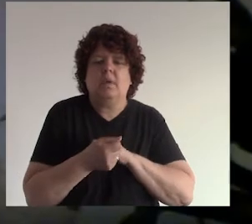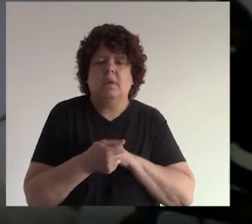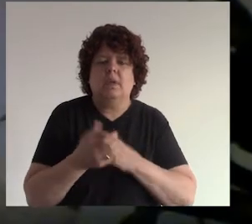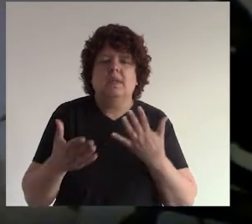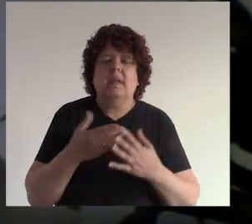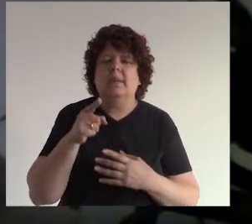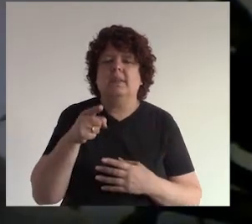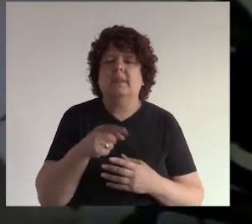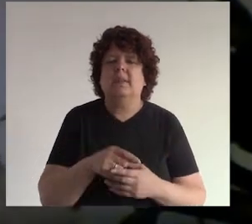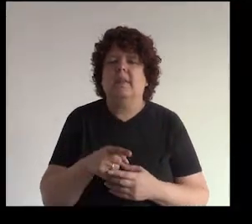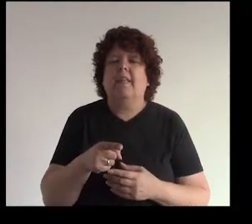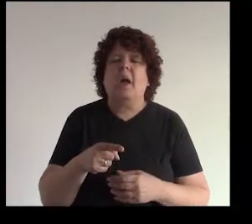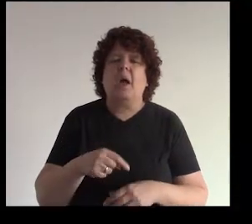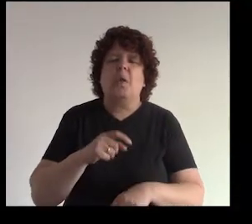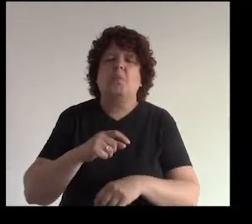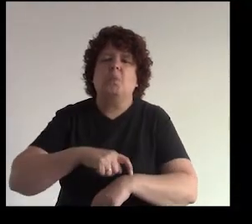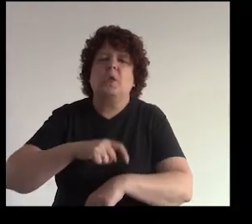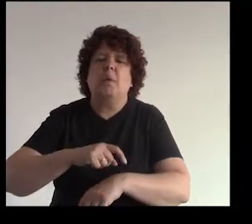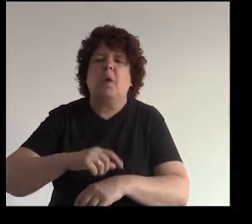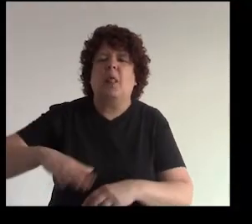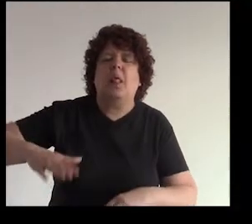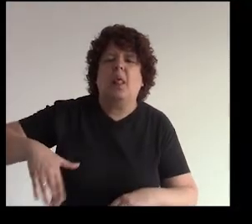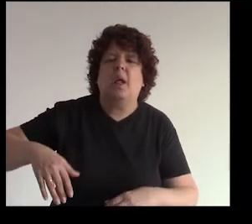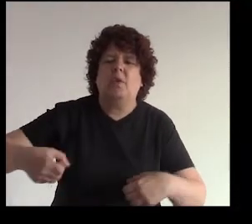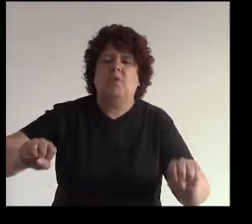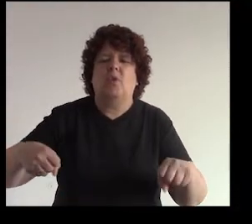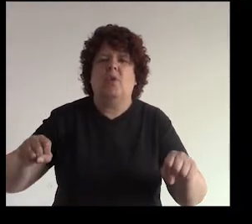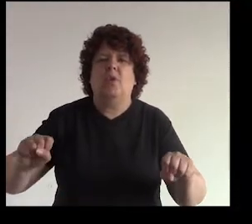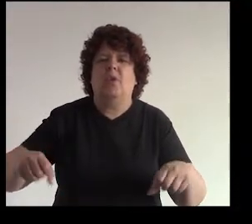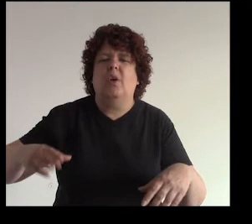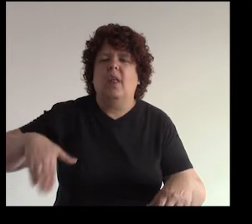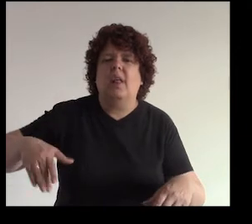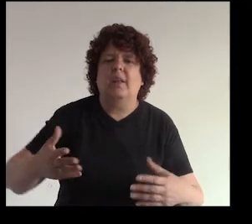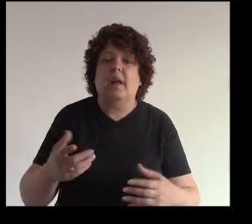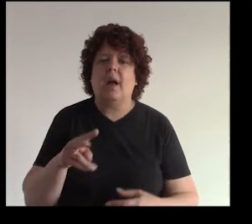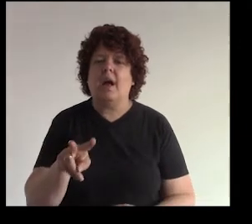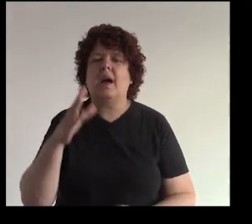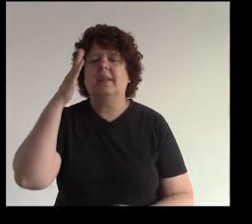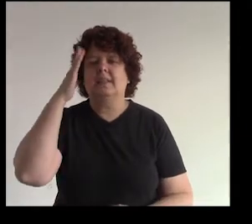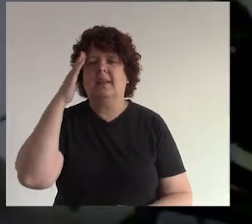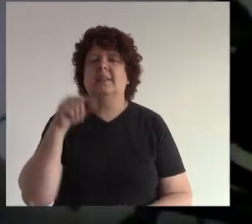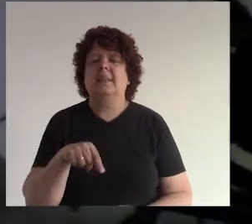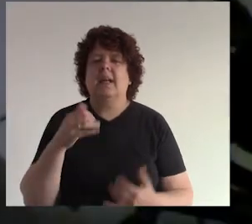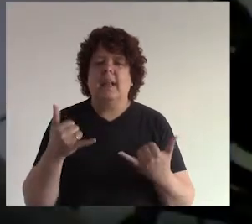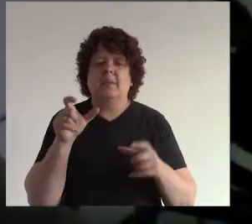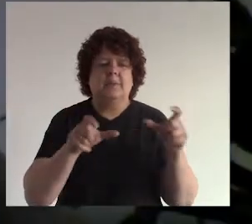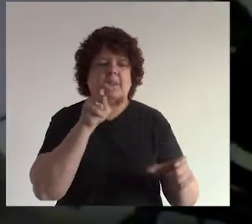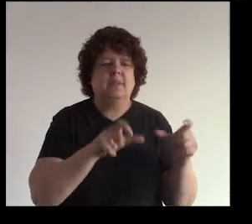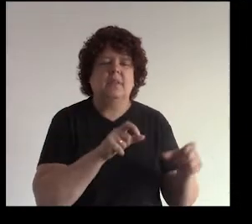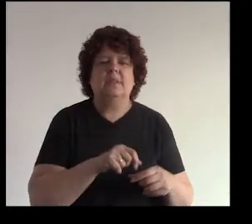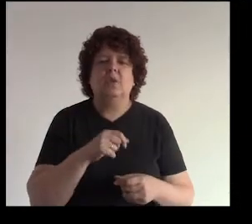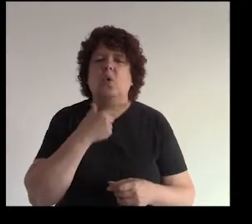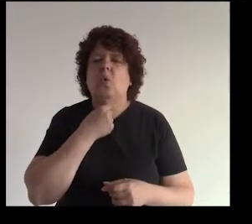de repente por ahí alguien se queja así que el delivery se demora mucho que dicen un día y no vienen bueno ok entonces a la gente